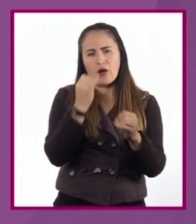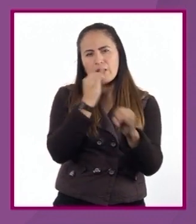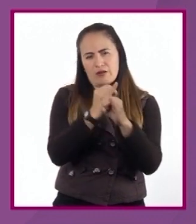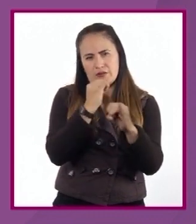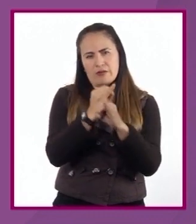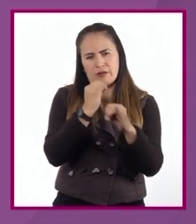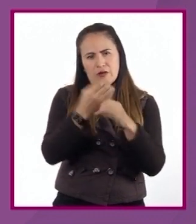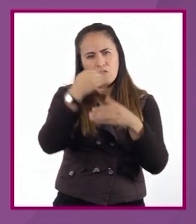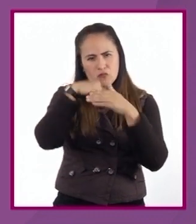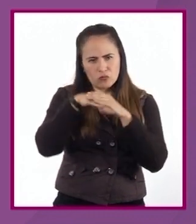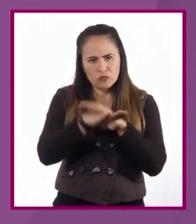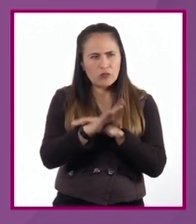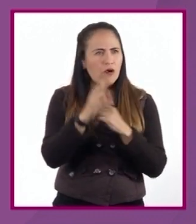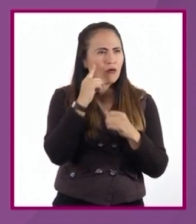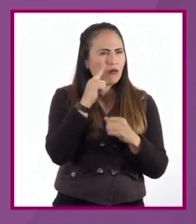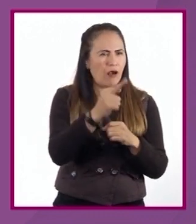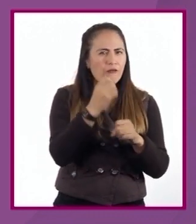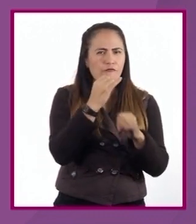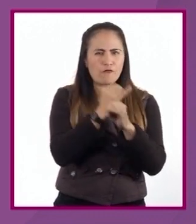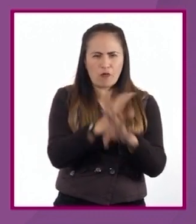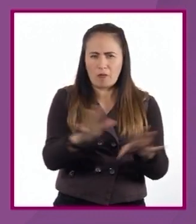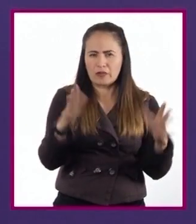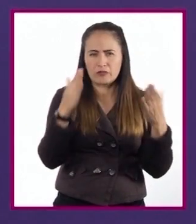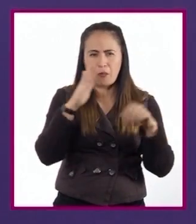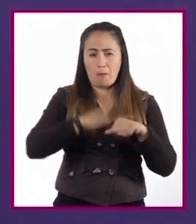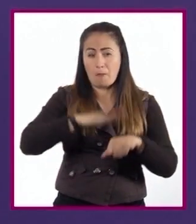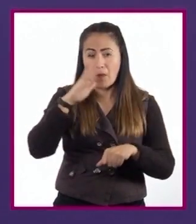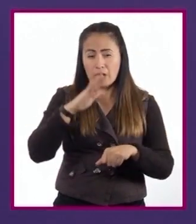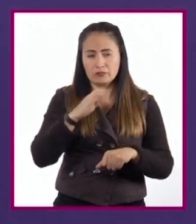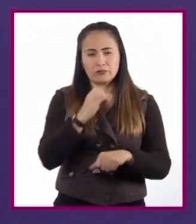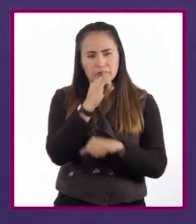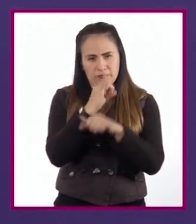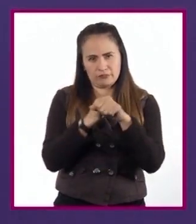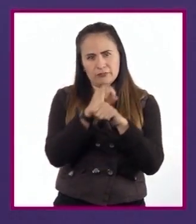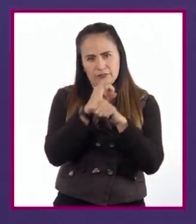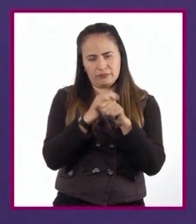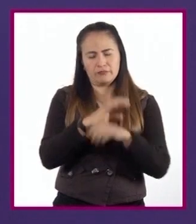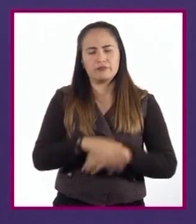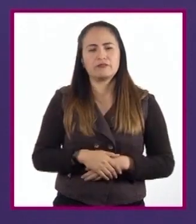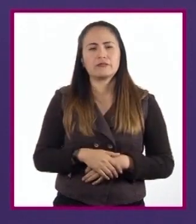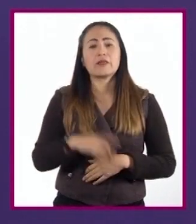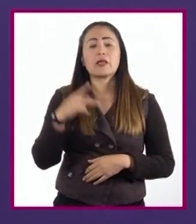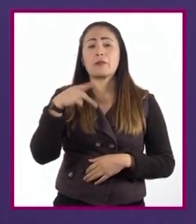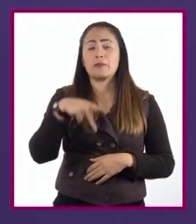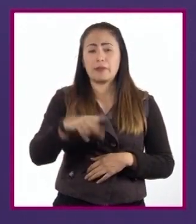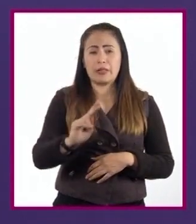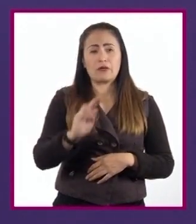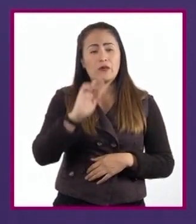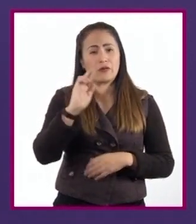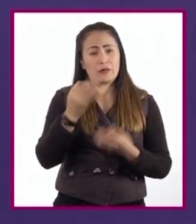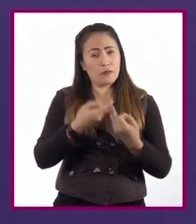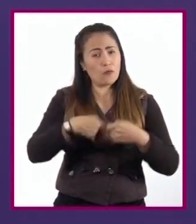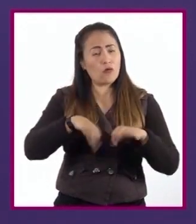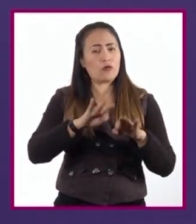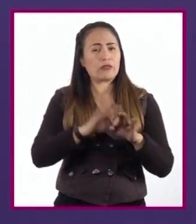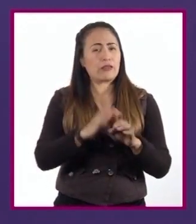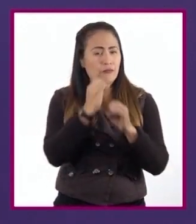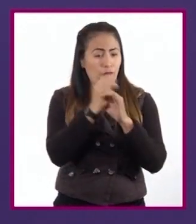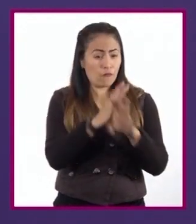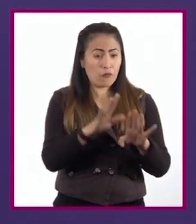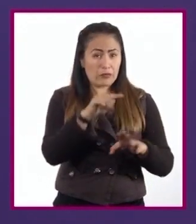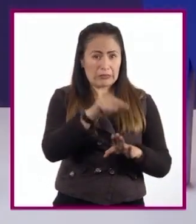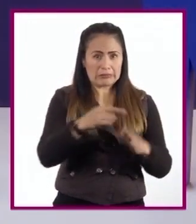puede acceder a mucha de esta información. Lo importante es verificar que esa información sea